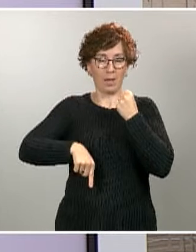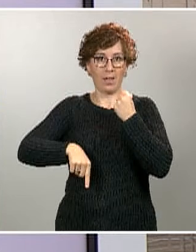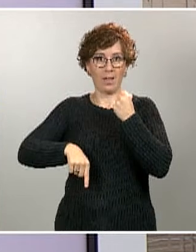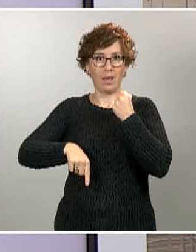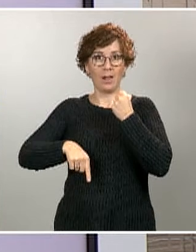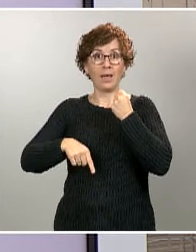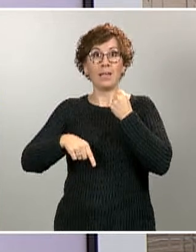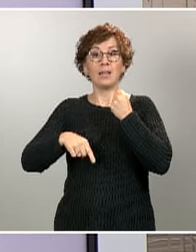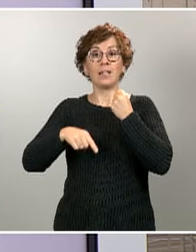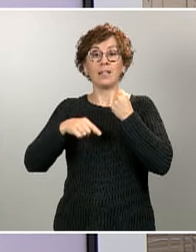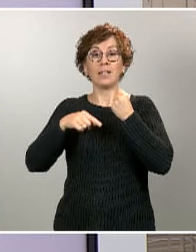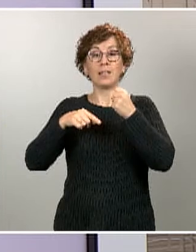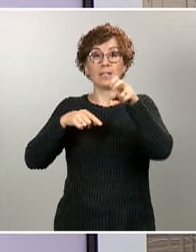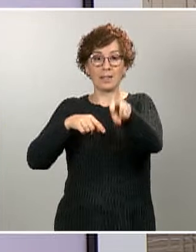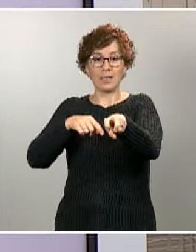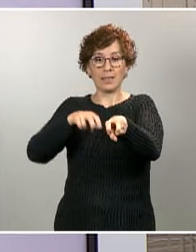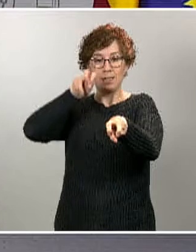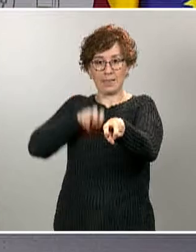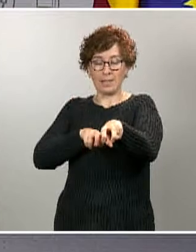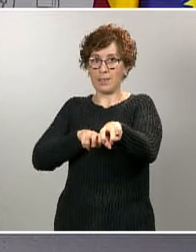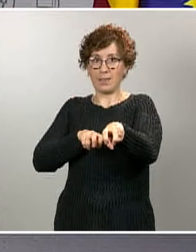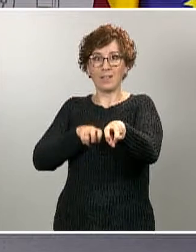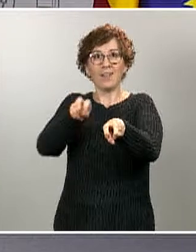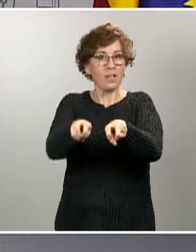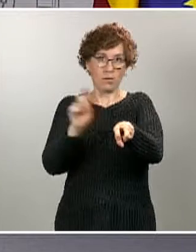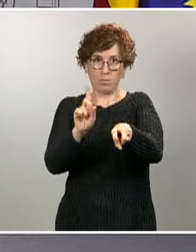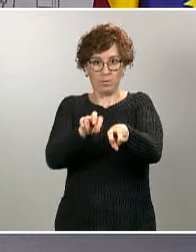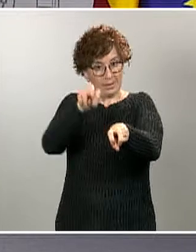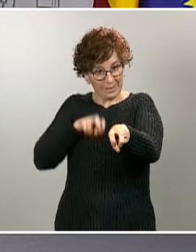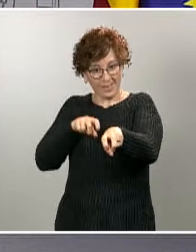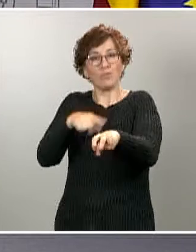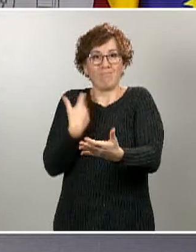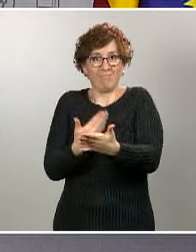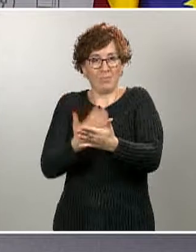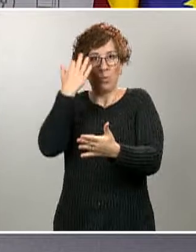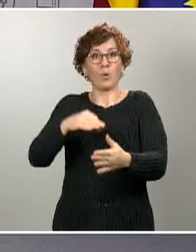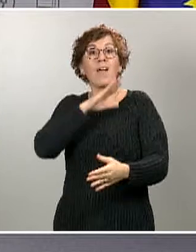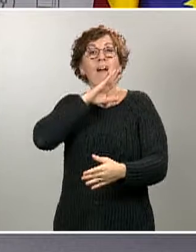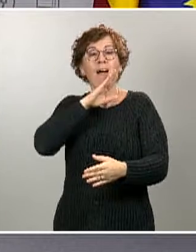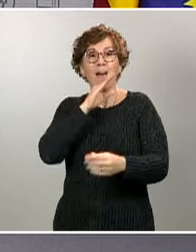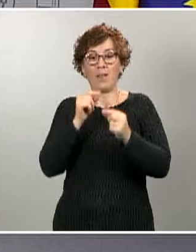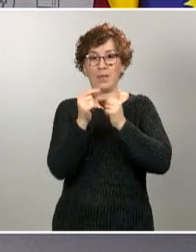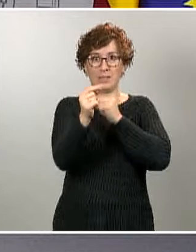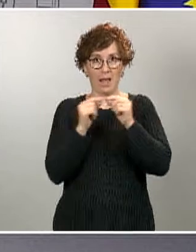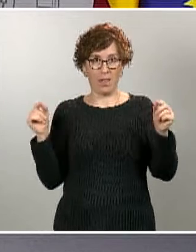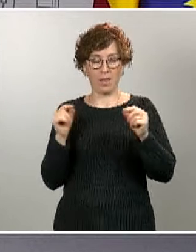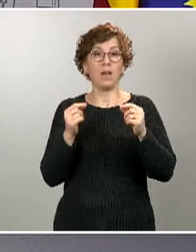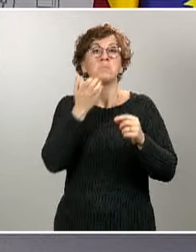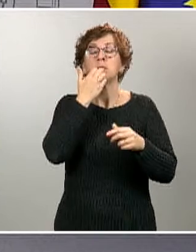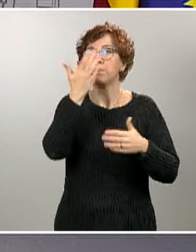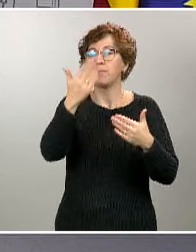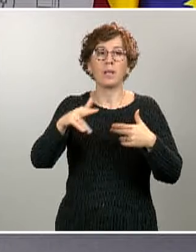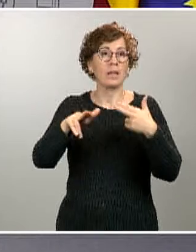cada fila de asientos. Esto nos garantiza la distancia interpersonal a la que me refería. Si se viaja en un taxi o en otro vehículo de transporte